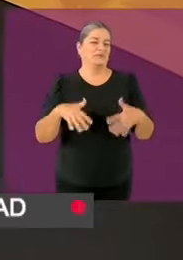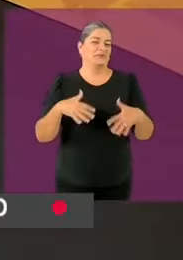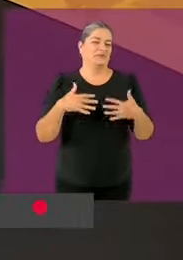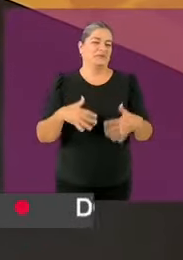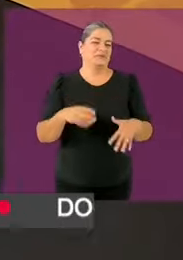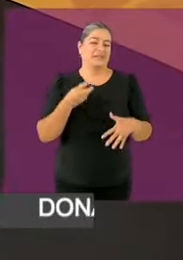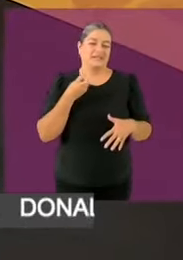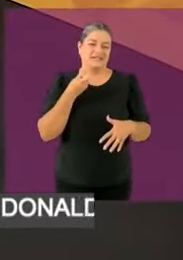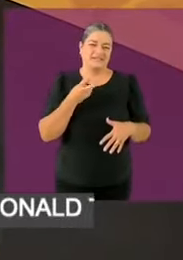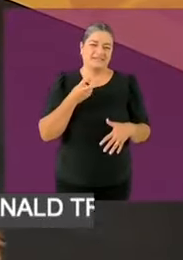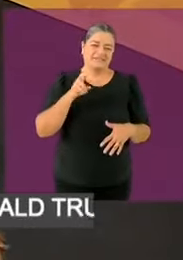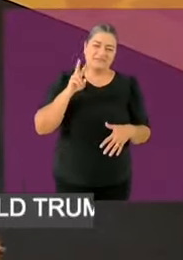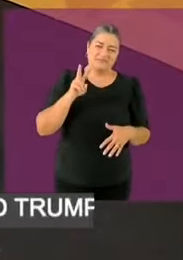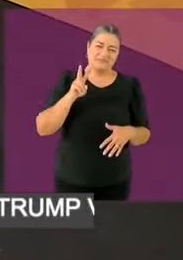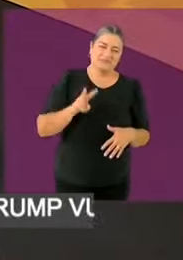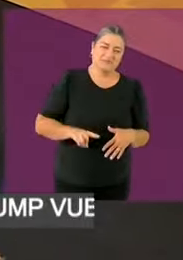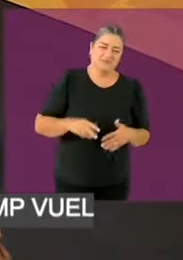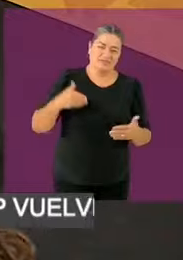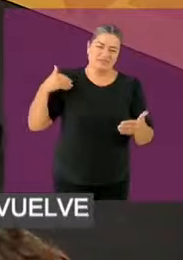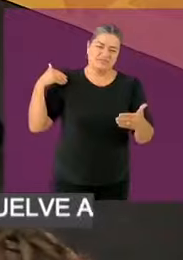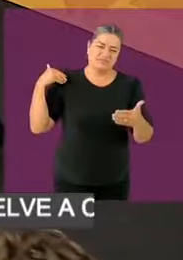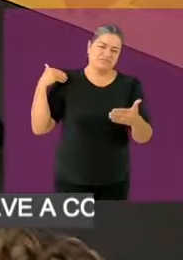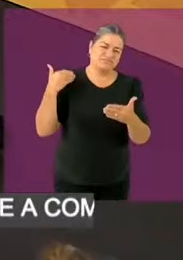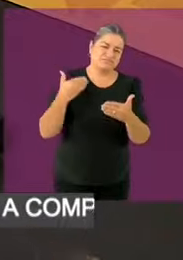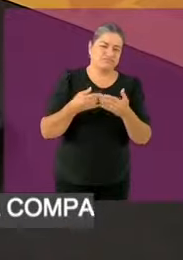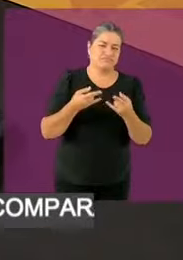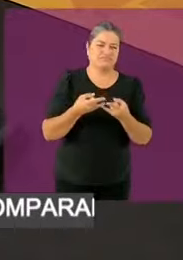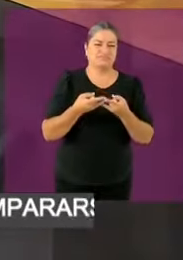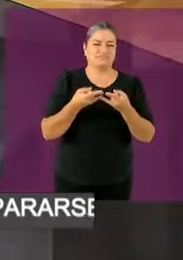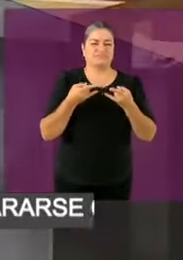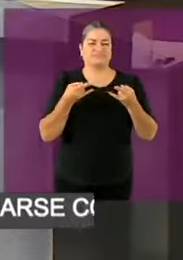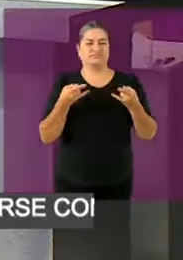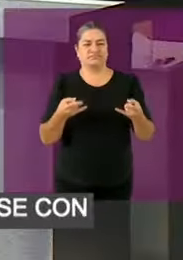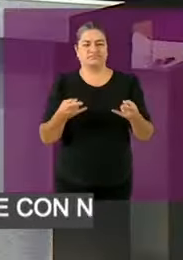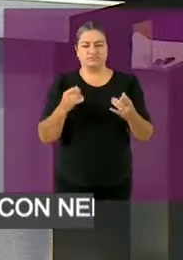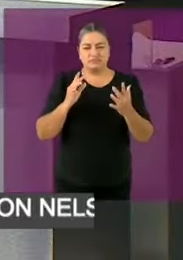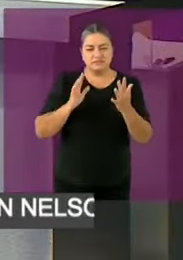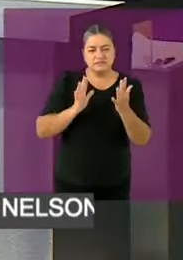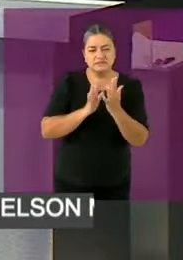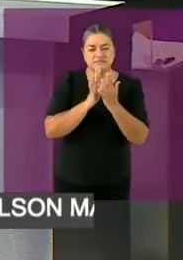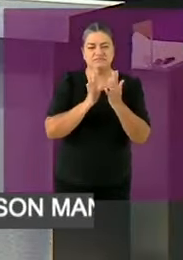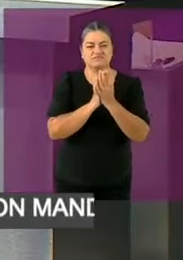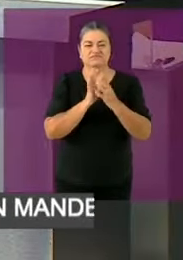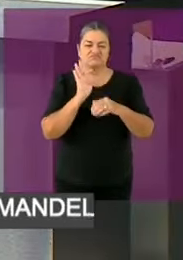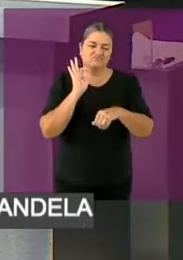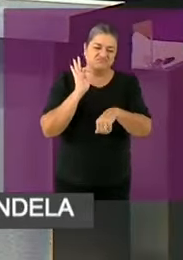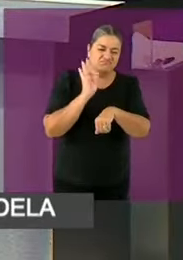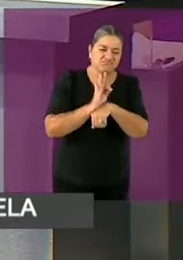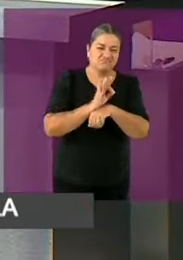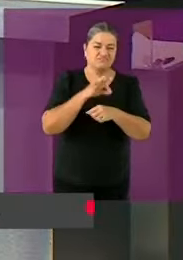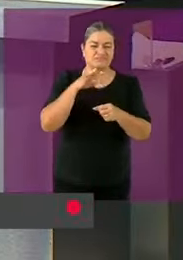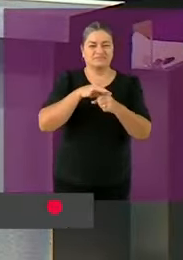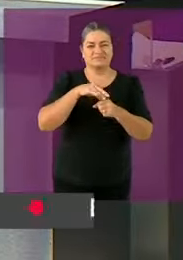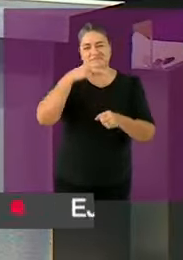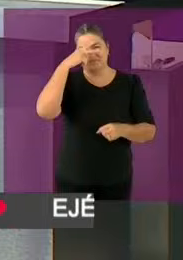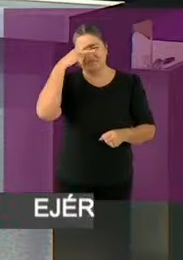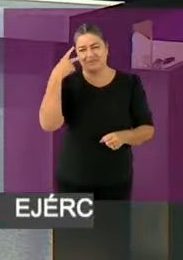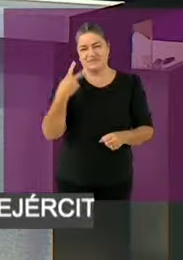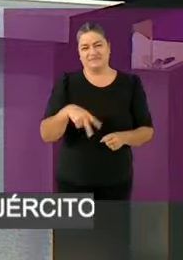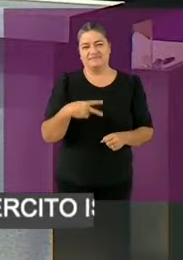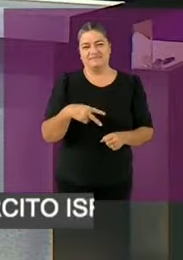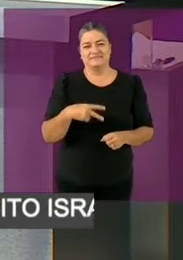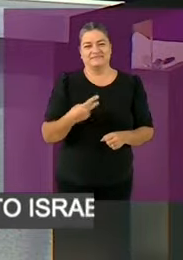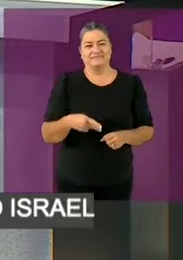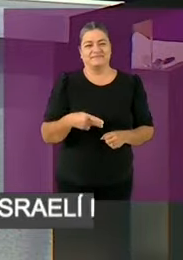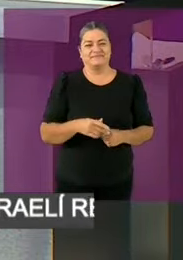construido buena parte de la historia de la democracia de nuestro país. Soy Manuel López San Martín y saludo con mucho gusto y afecto a Denise